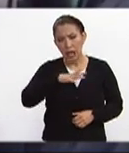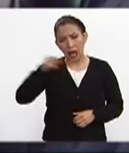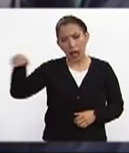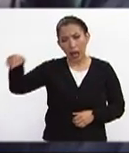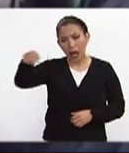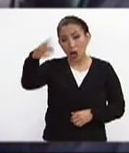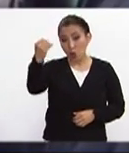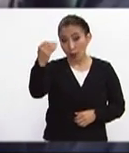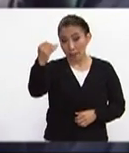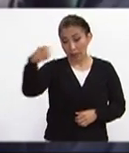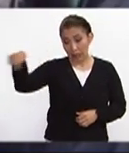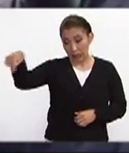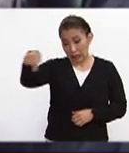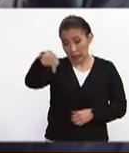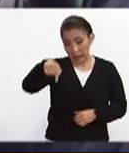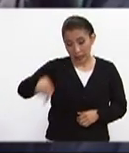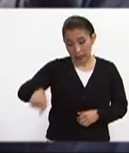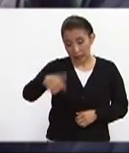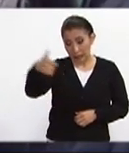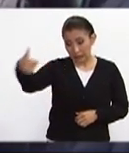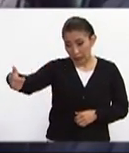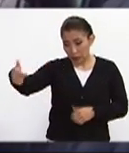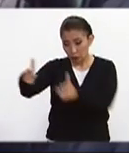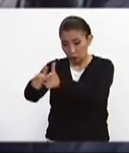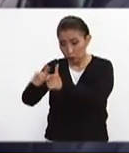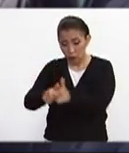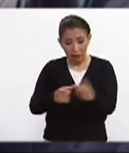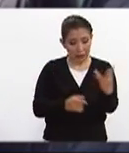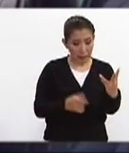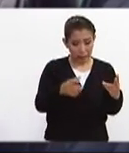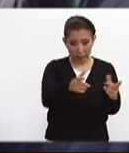ubicado a nueve un grupo de seis y otro grupo de tres